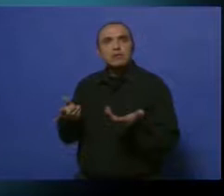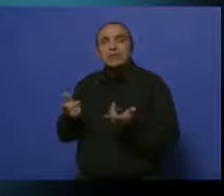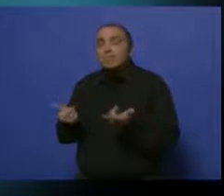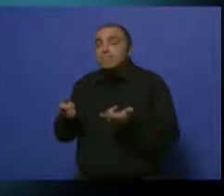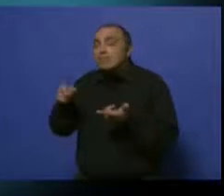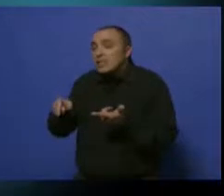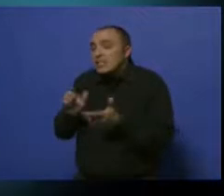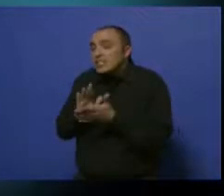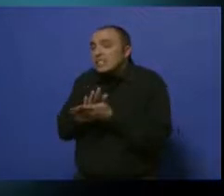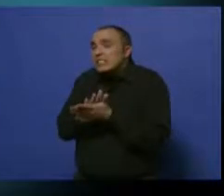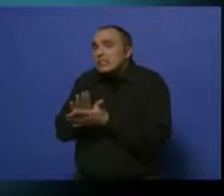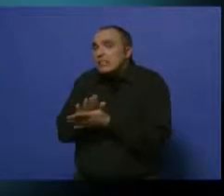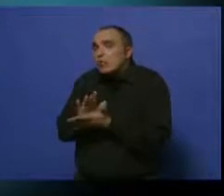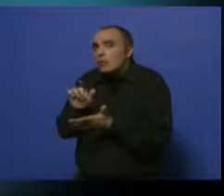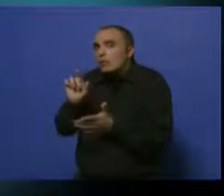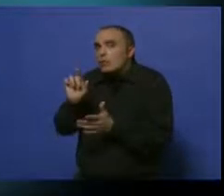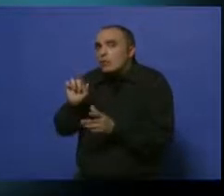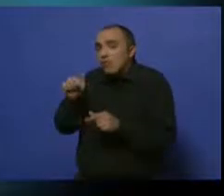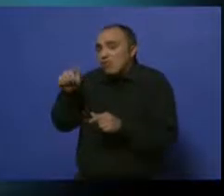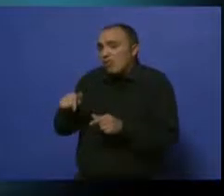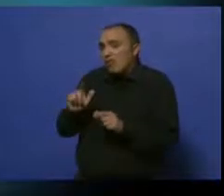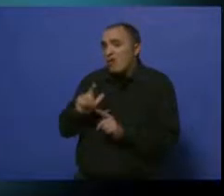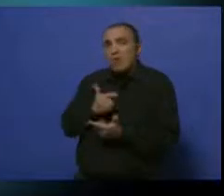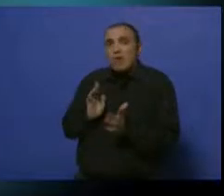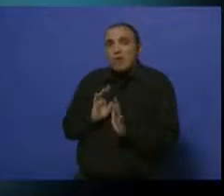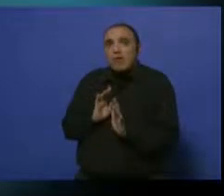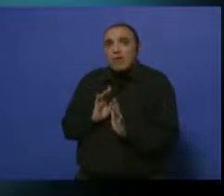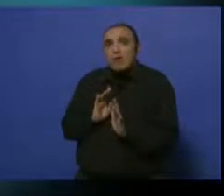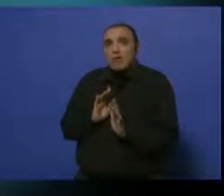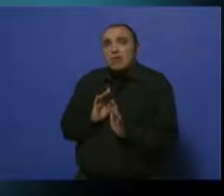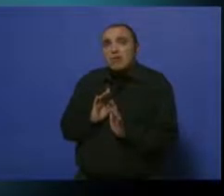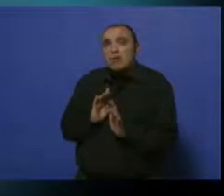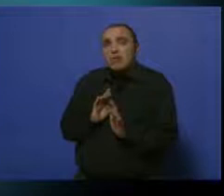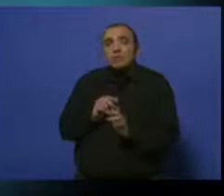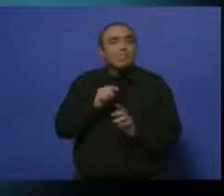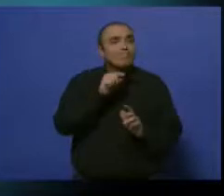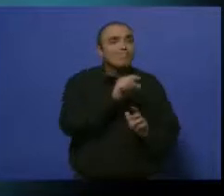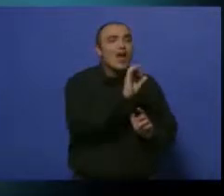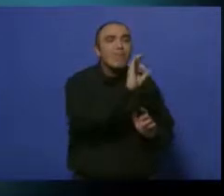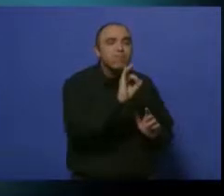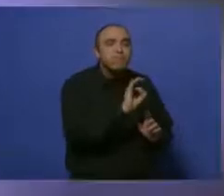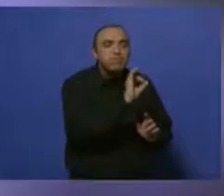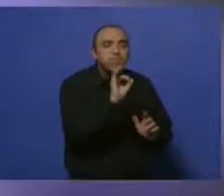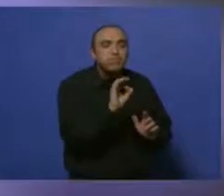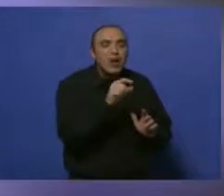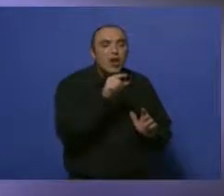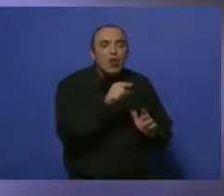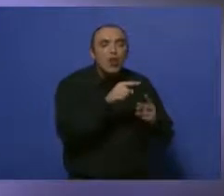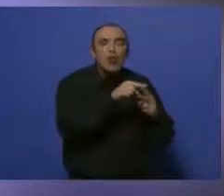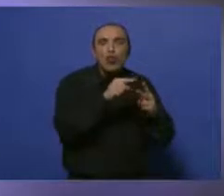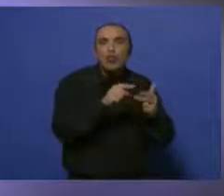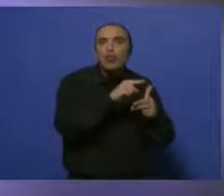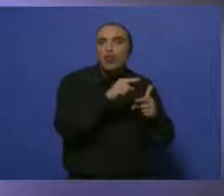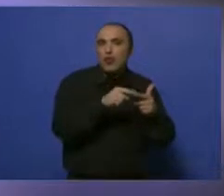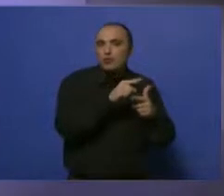había dado, corríjame usted. A ver, la bacteria tiene dos formas de manifestarse, dos formas así a grosso